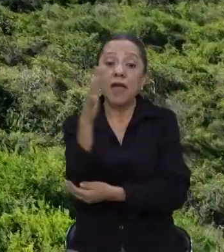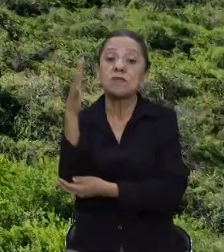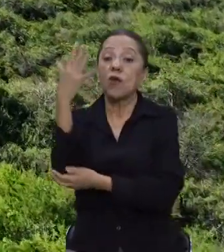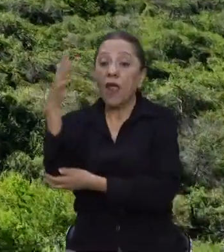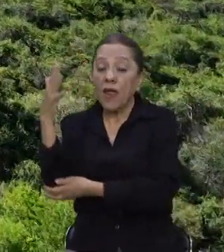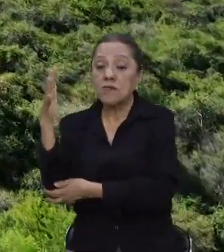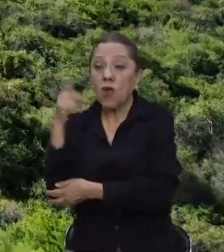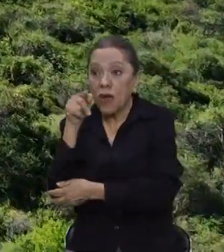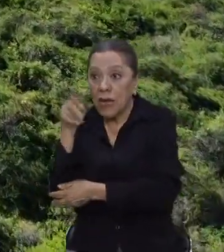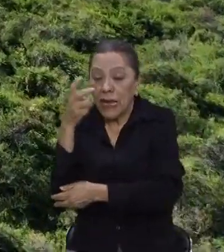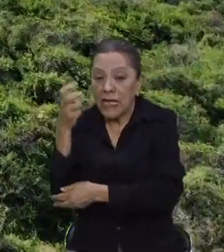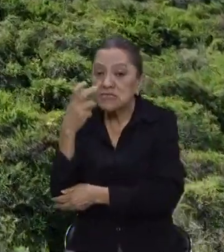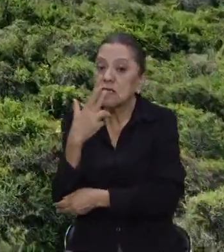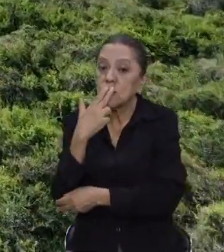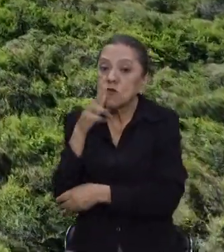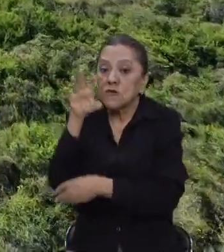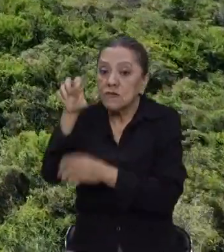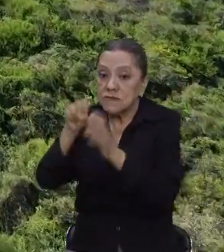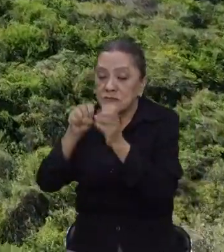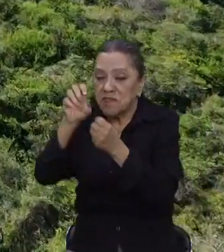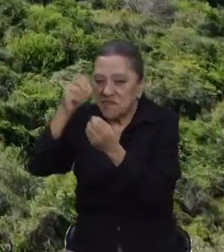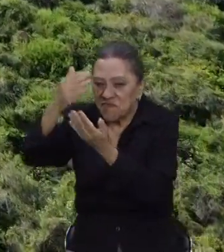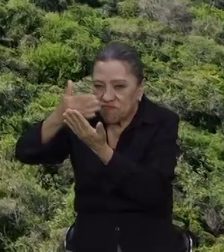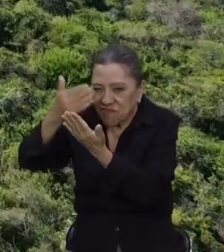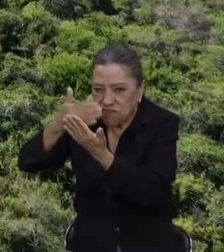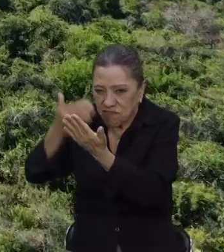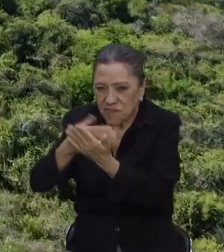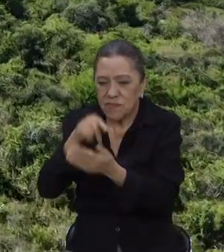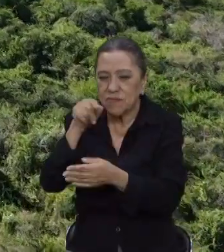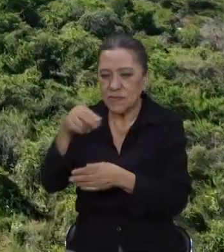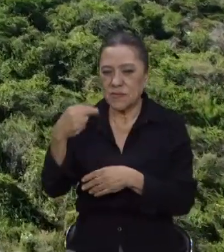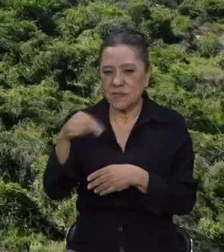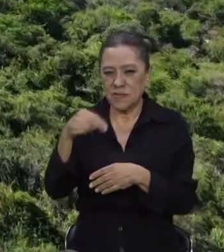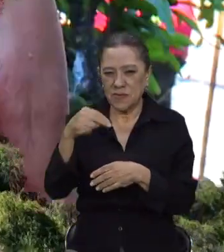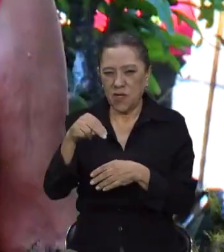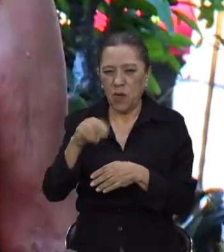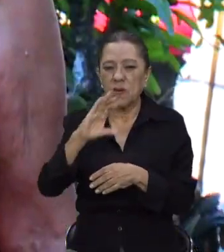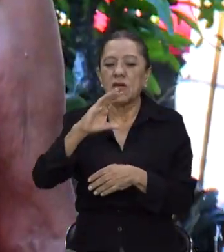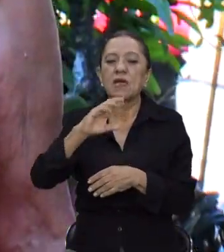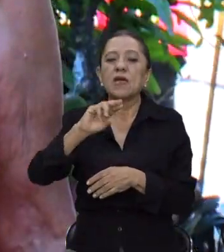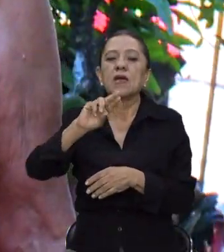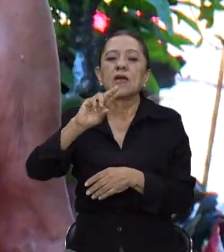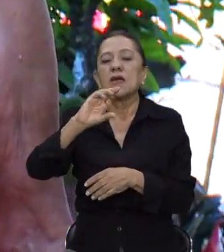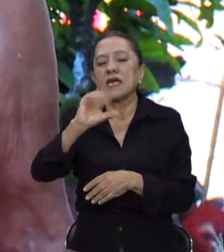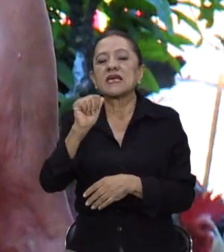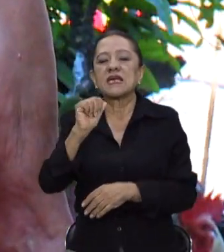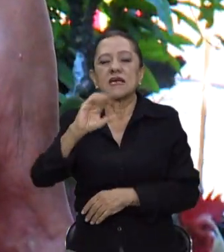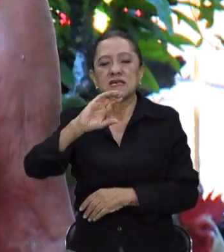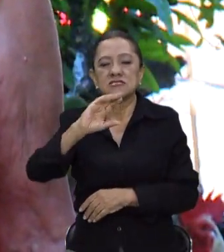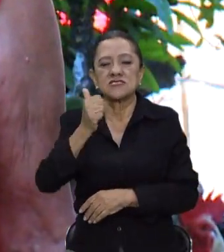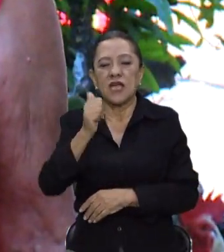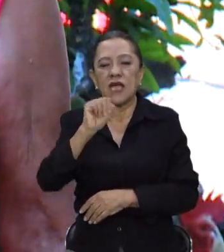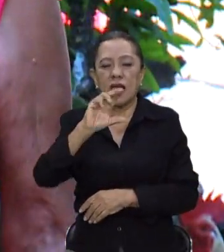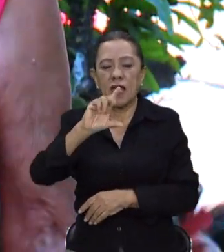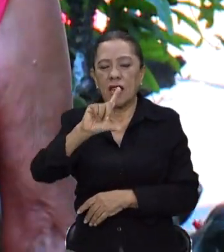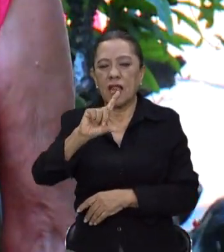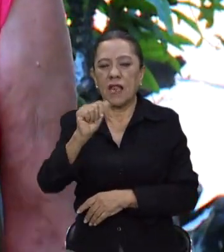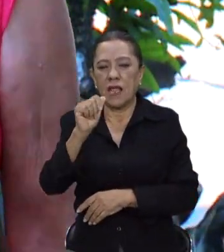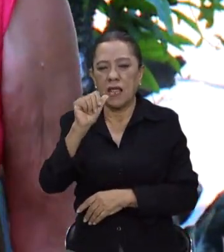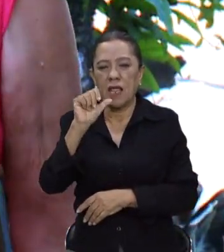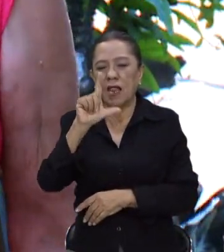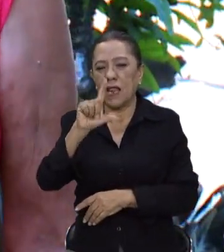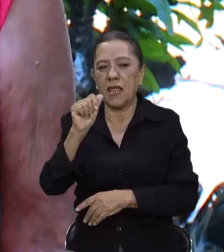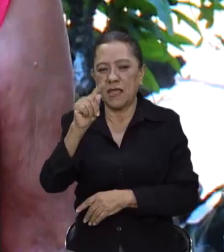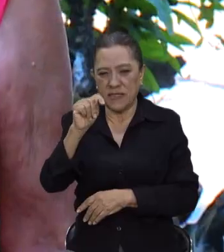Nosotros ahí lo obtenemos para la elaboración. Es el cuachalalate, la árnica, tres